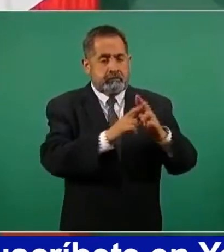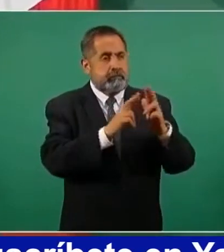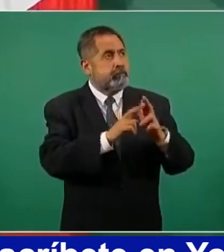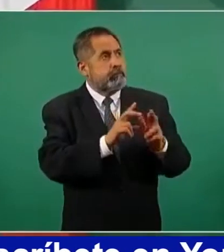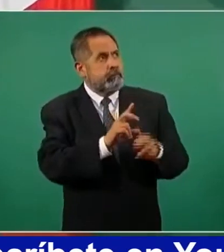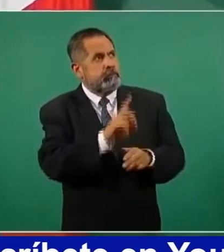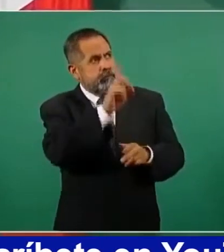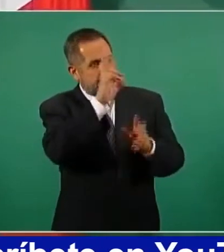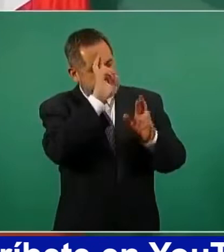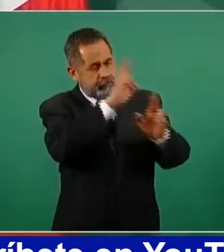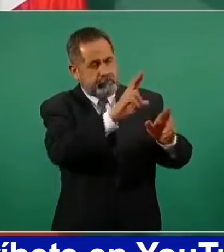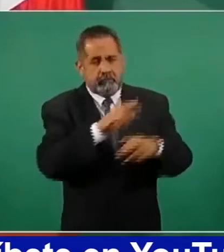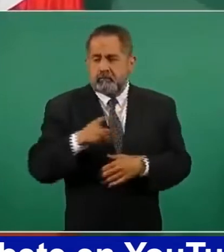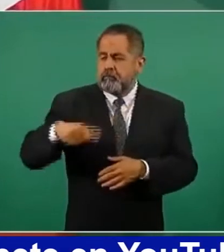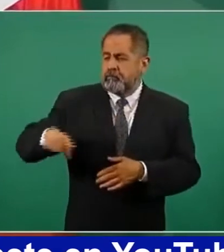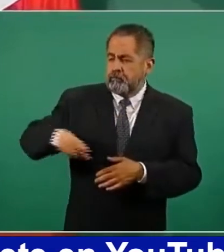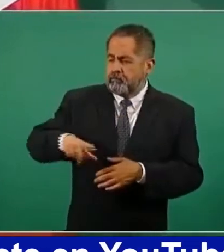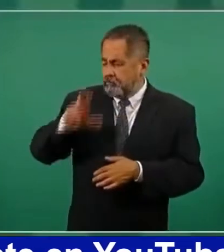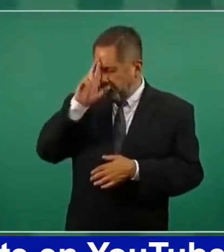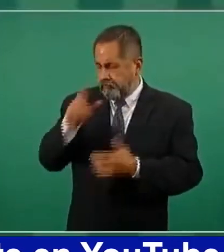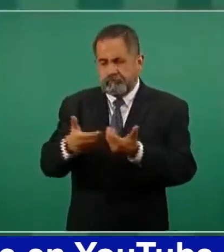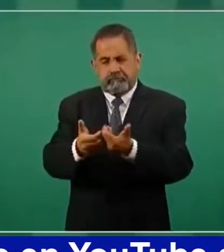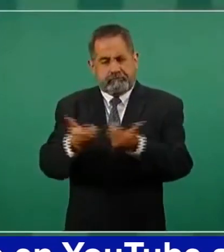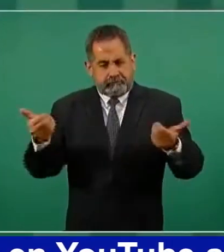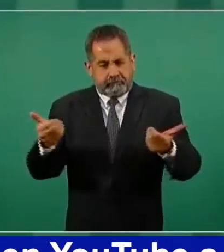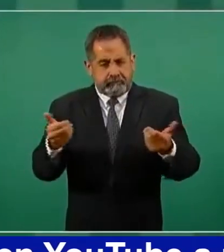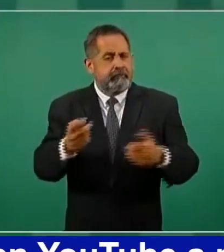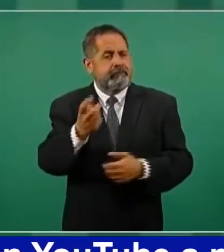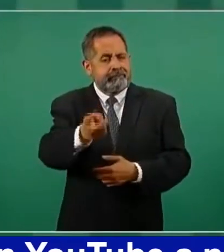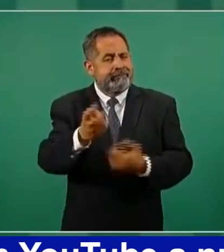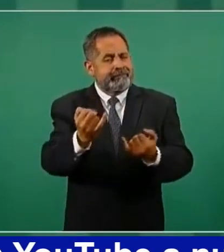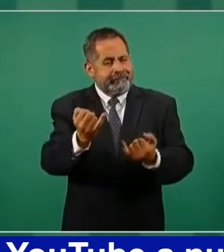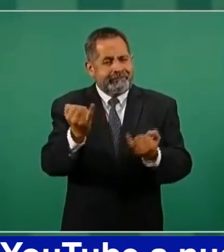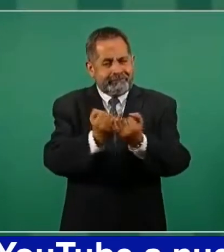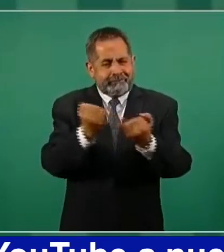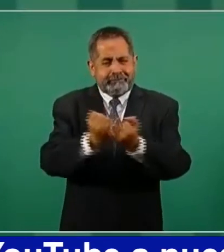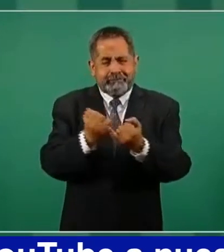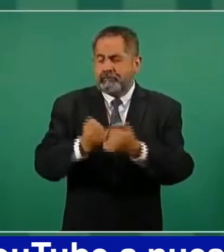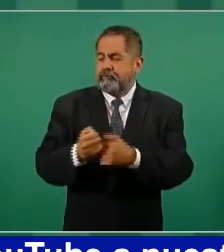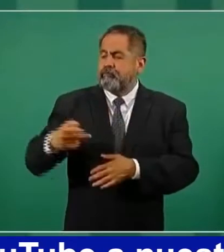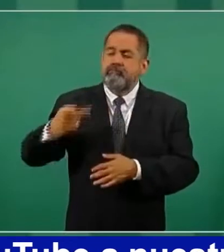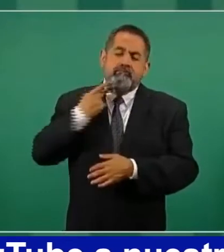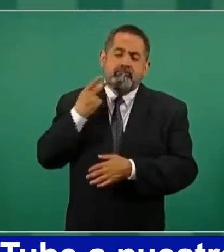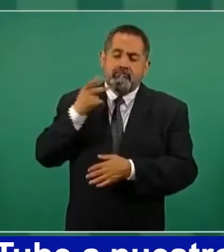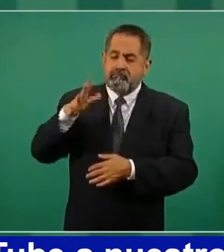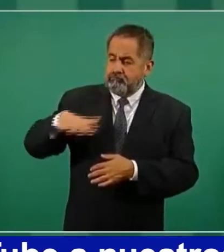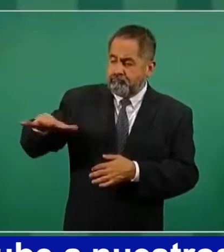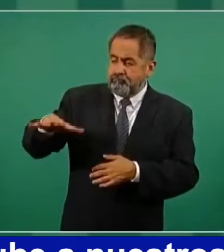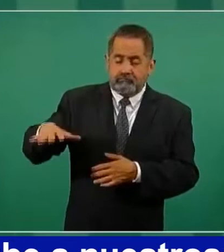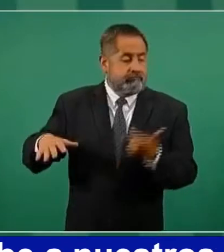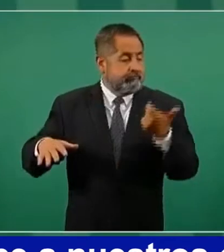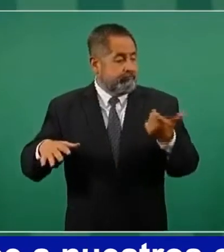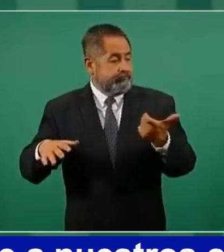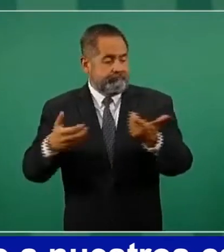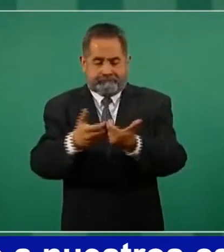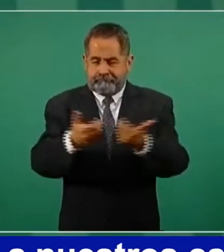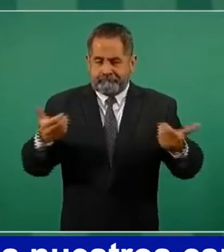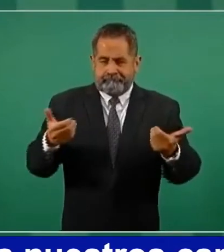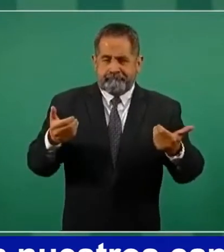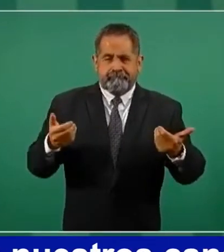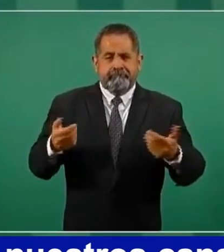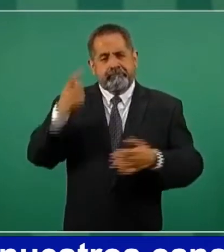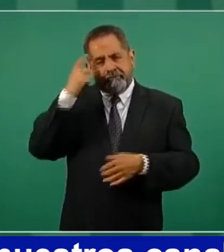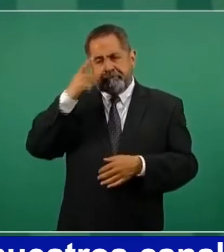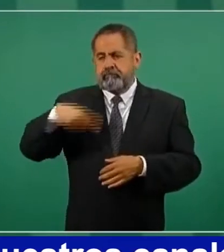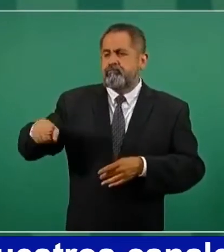al César lo que es del César, así se necesita separar al poder económico del poder político, para